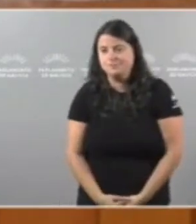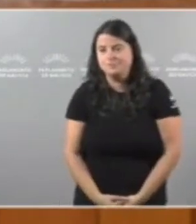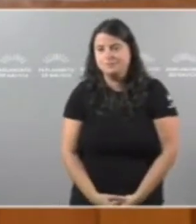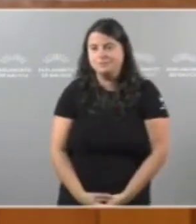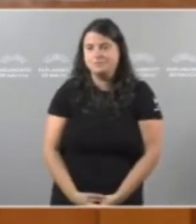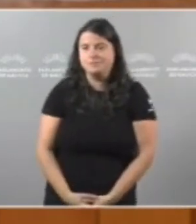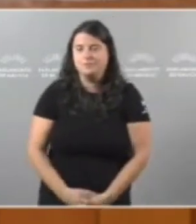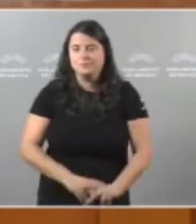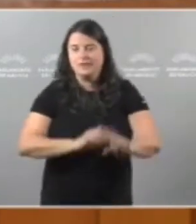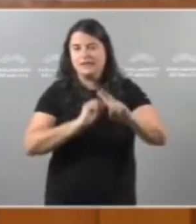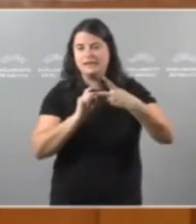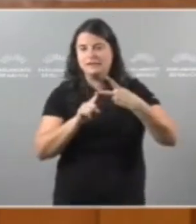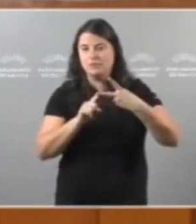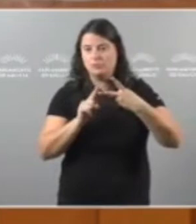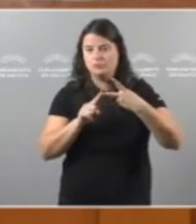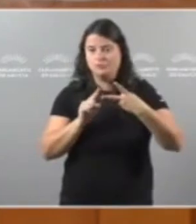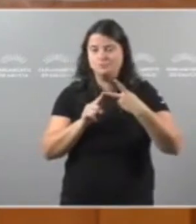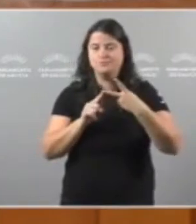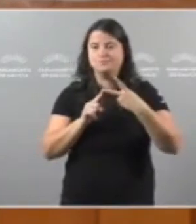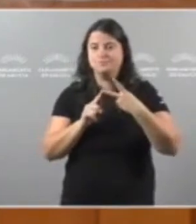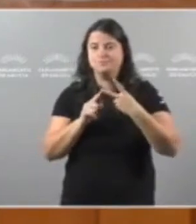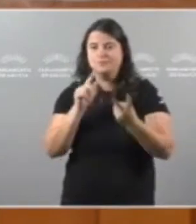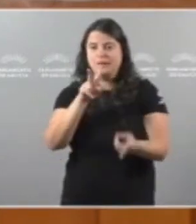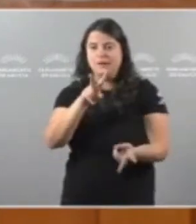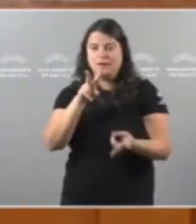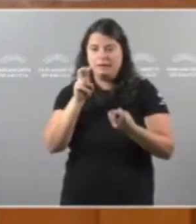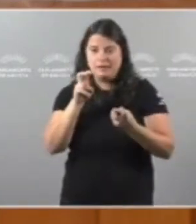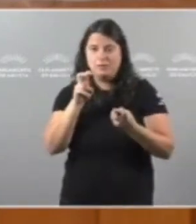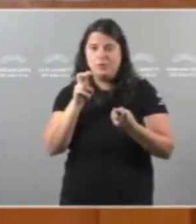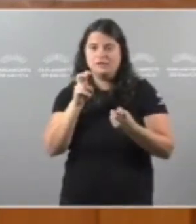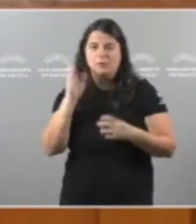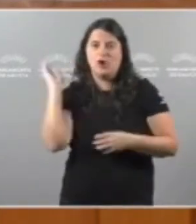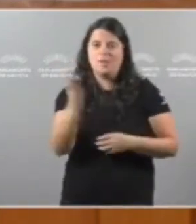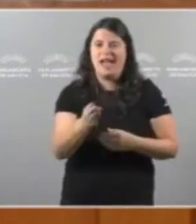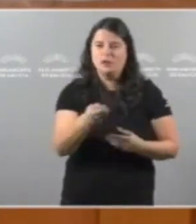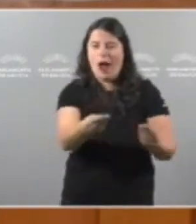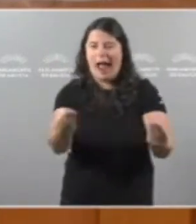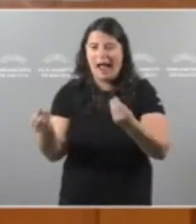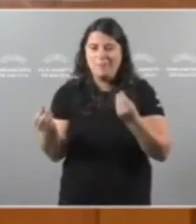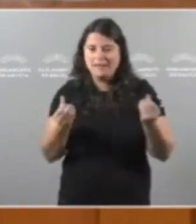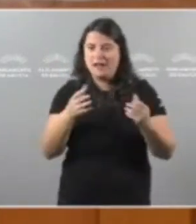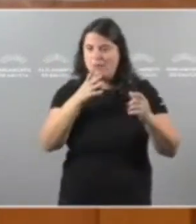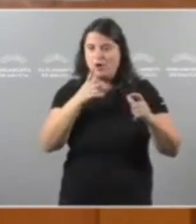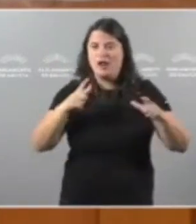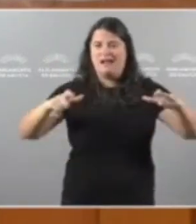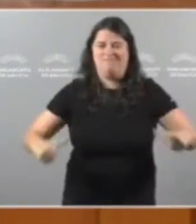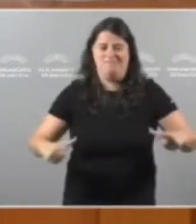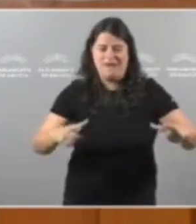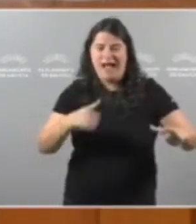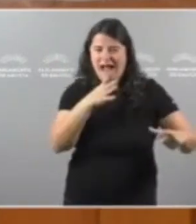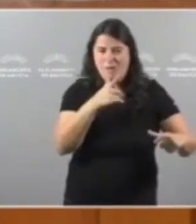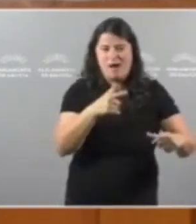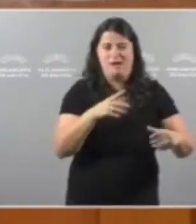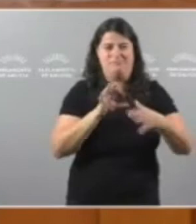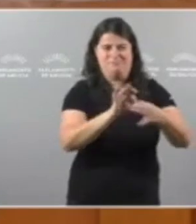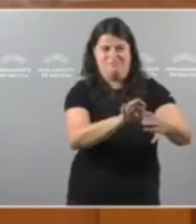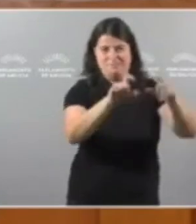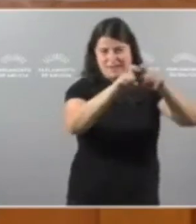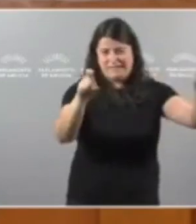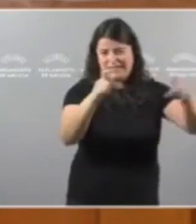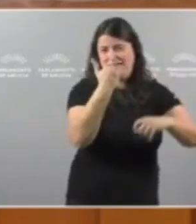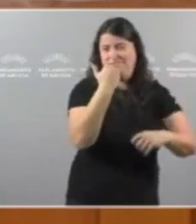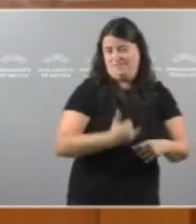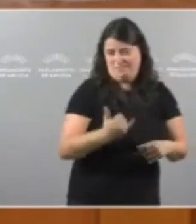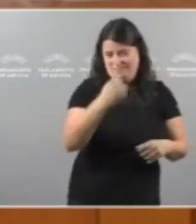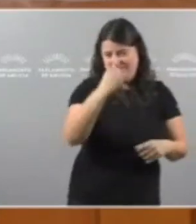Segundo Subindo o imposto por dano ambiental Provocado polos encoros das eléctricas O que nos permitiría